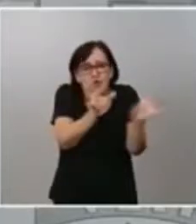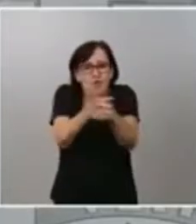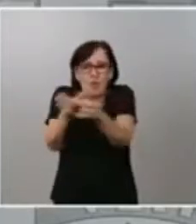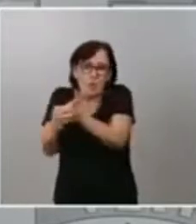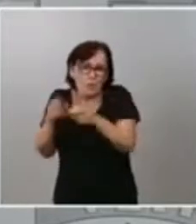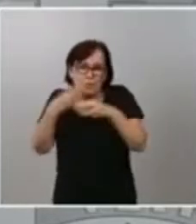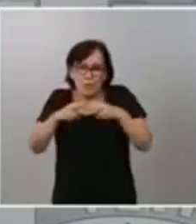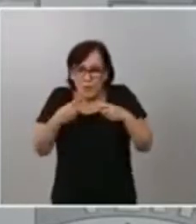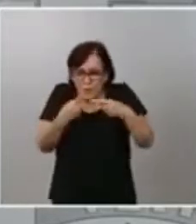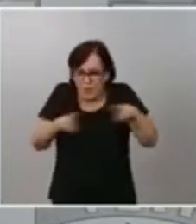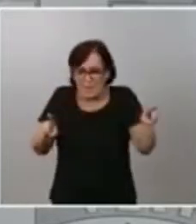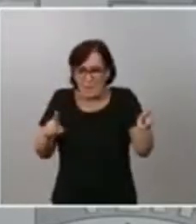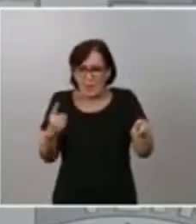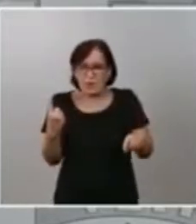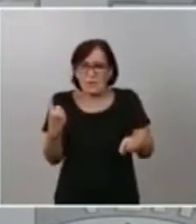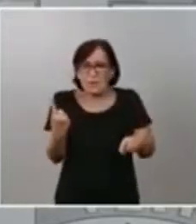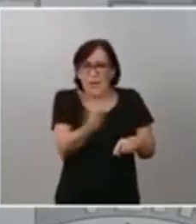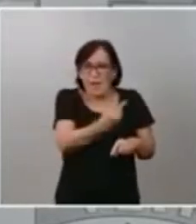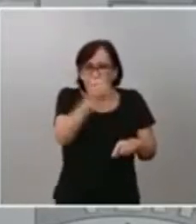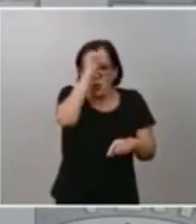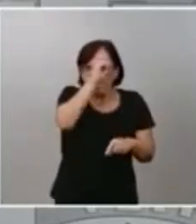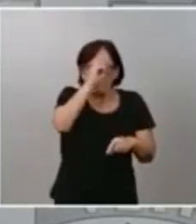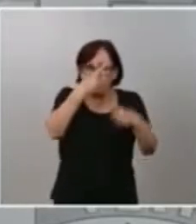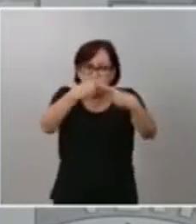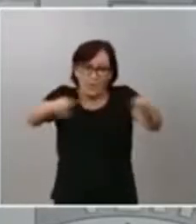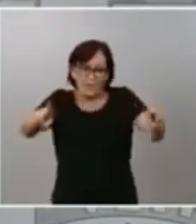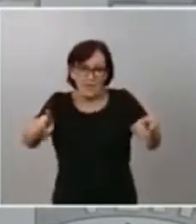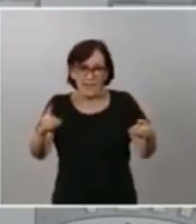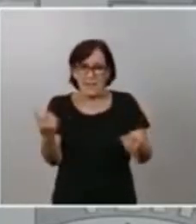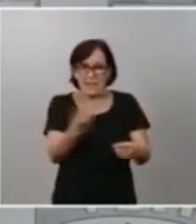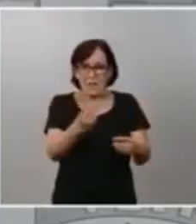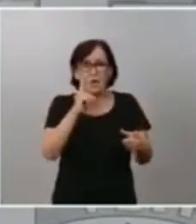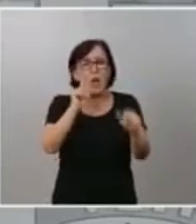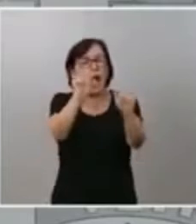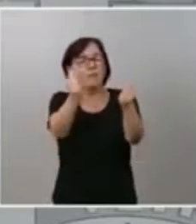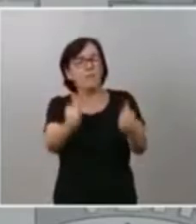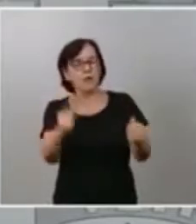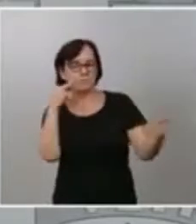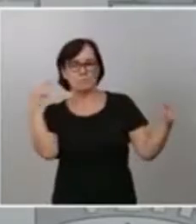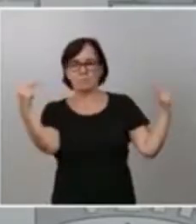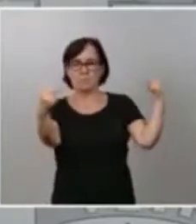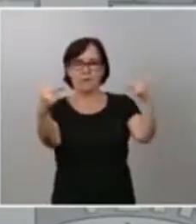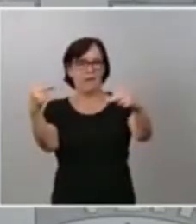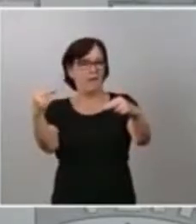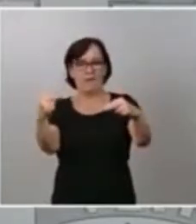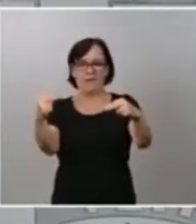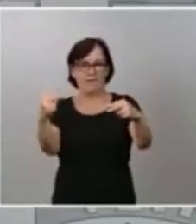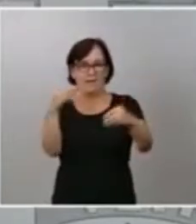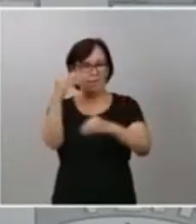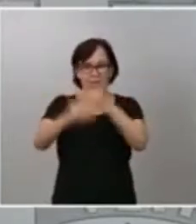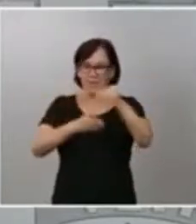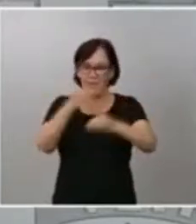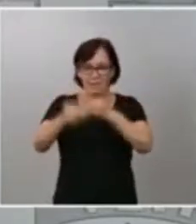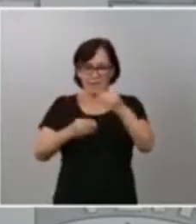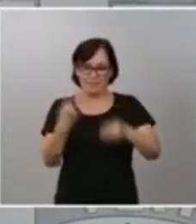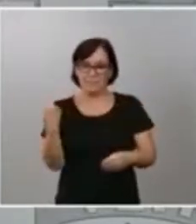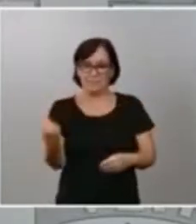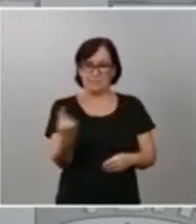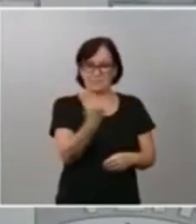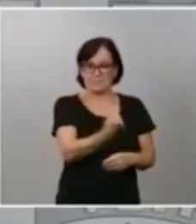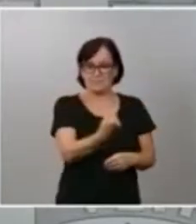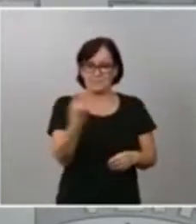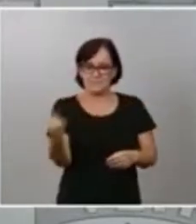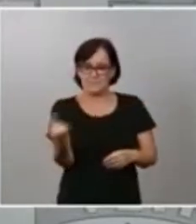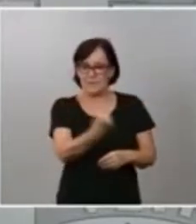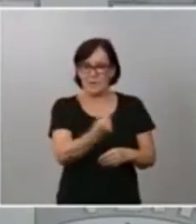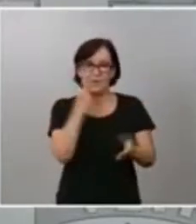una opinión diferente e, incluso, también una forma de afrontar cada uno de estos retos o cada una